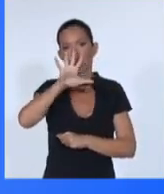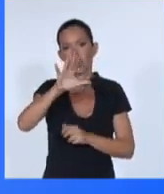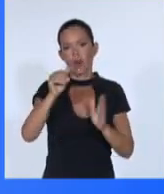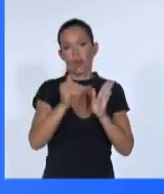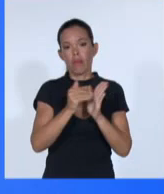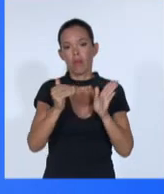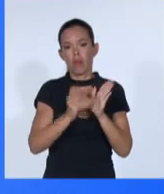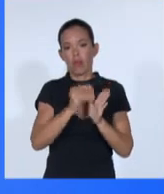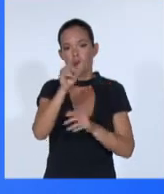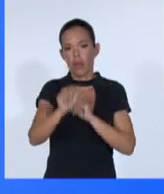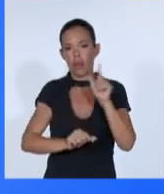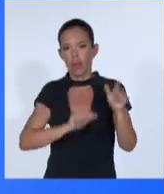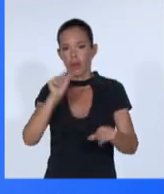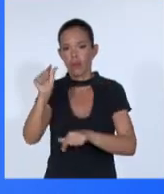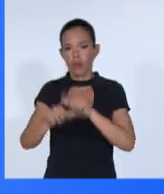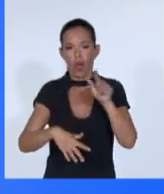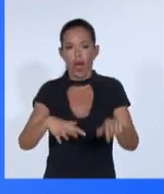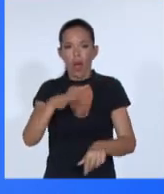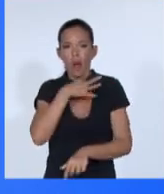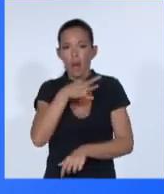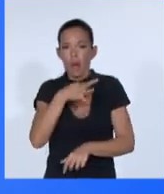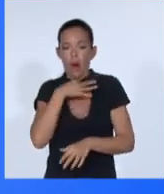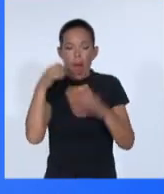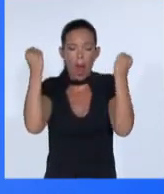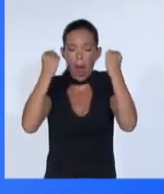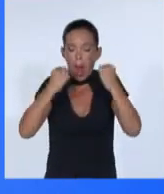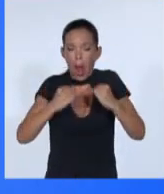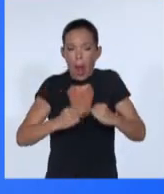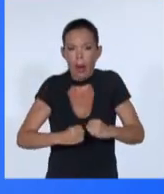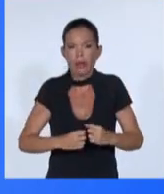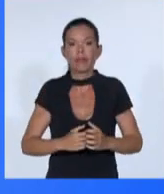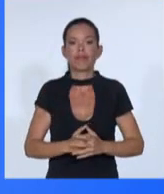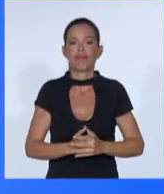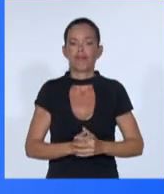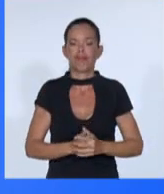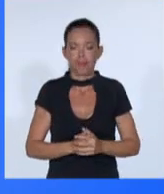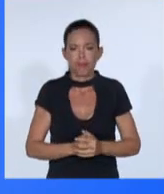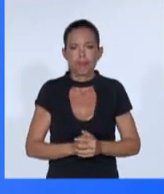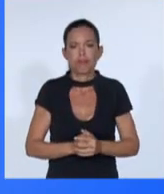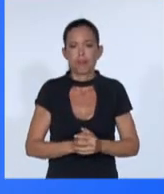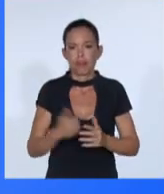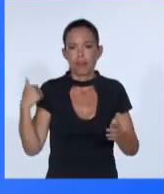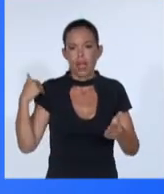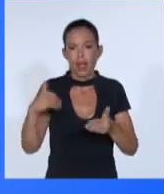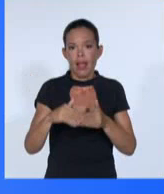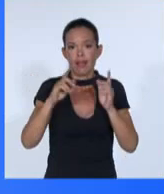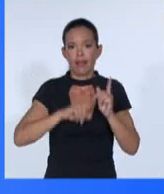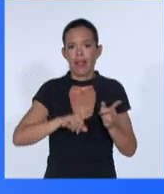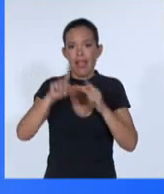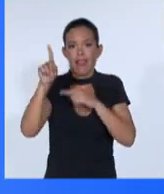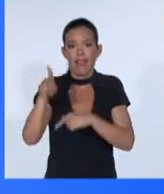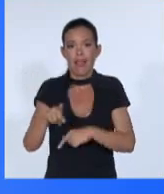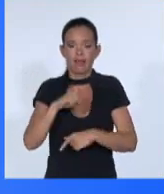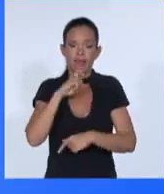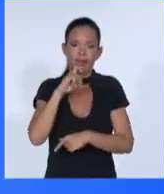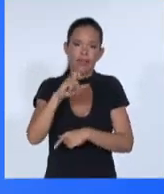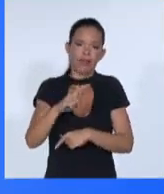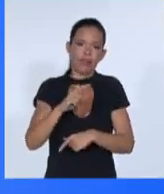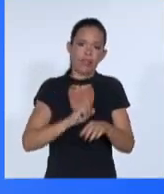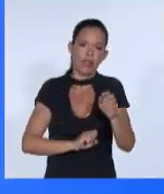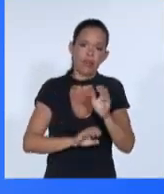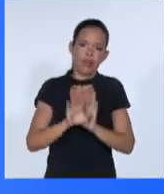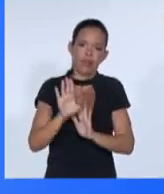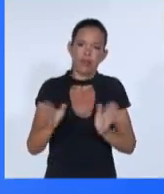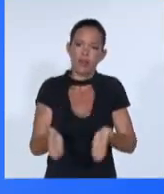Para ese entonces, apenas un tercio de los países lograrán reducir a la mitad los niveles de pobreza nacional.